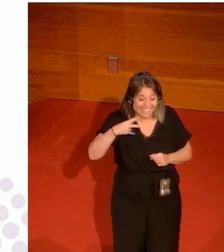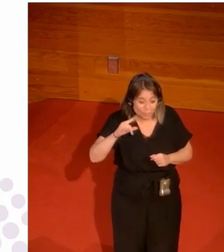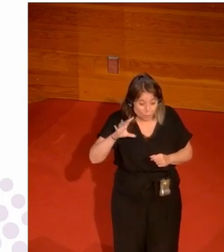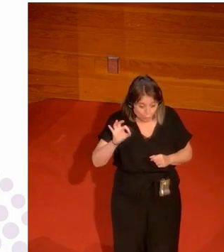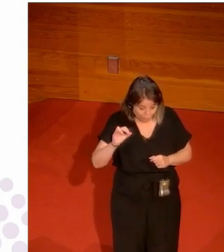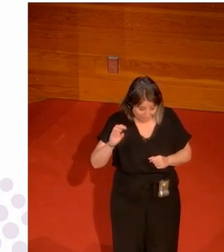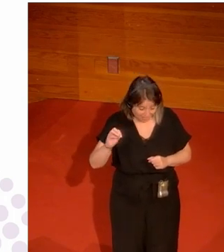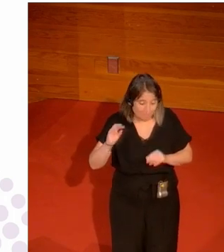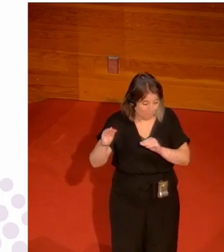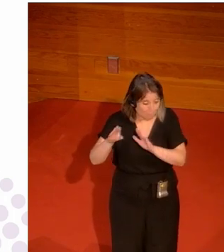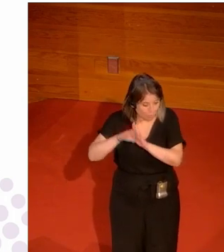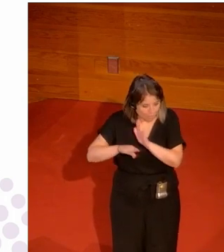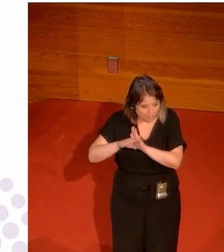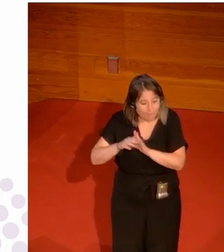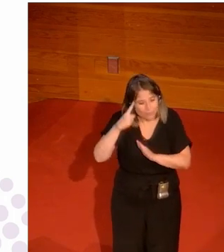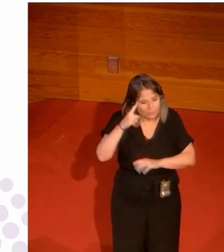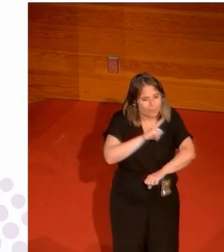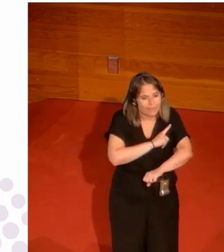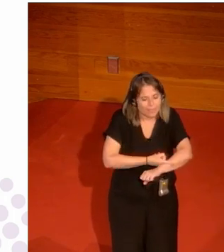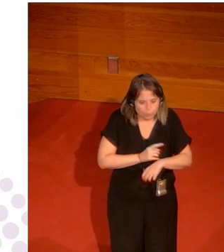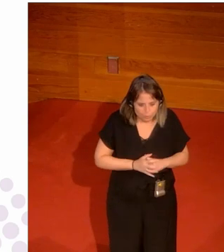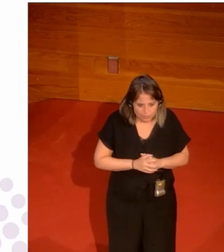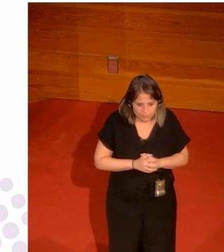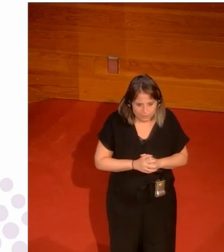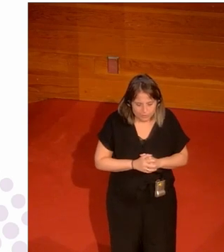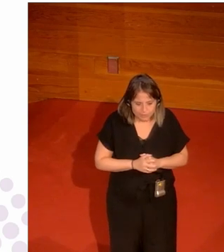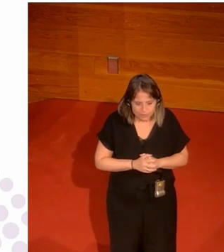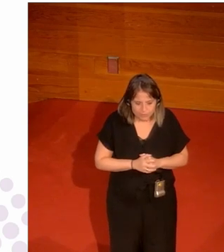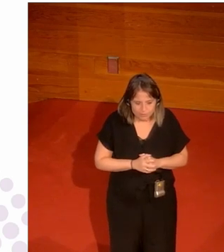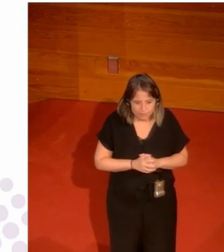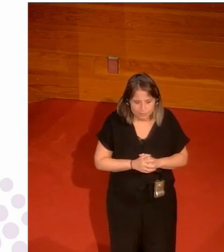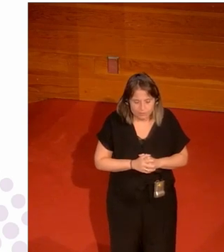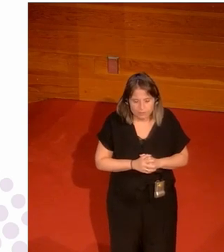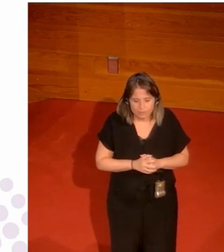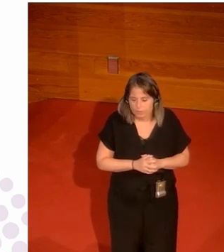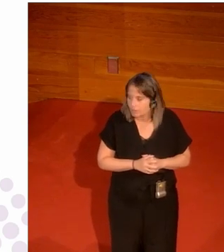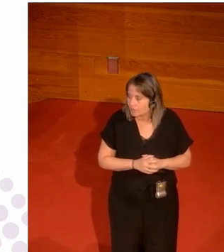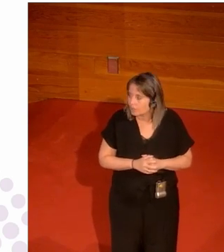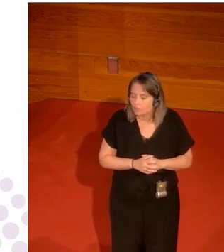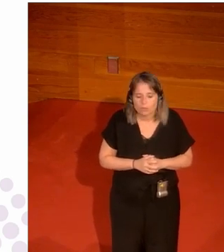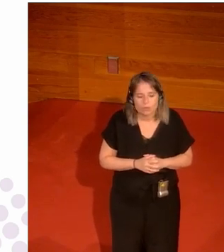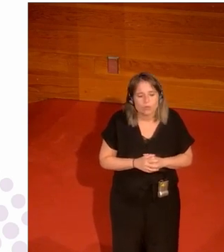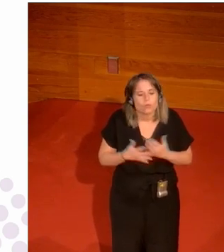del periodismo del chiringuito hay que saber deportes ¿cuáles son las armas de la alegrima? y hacen así